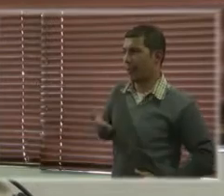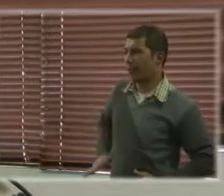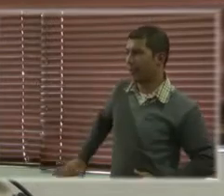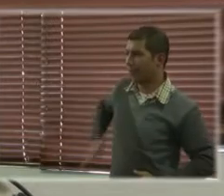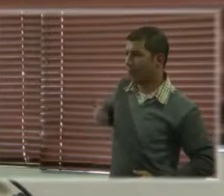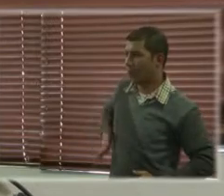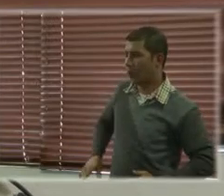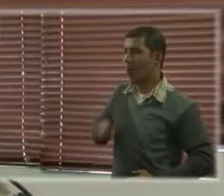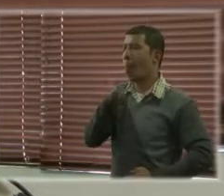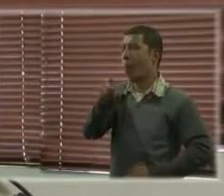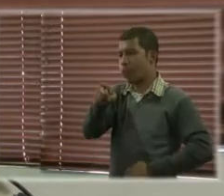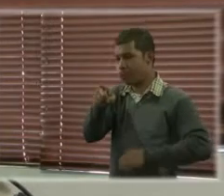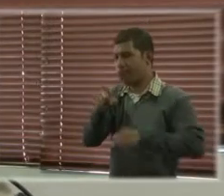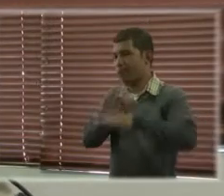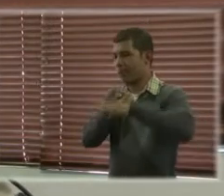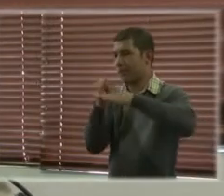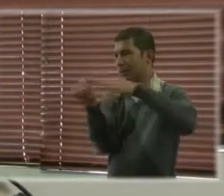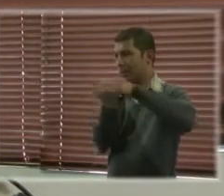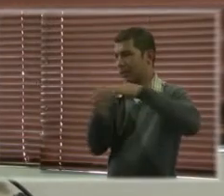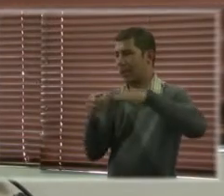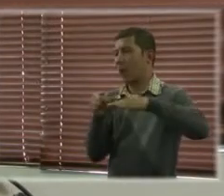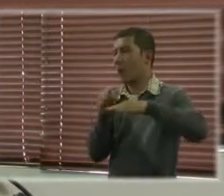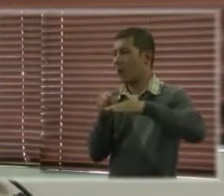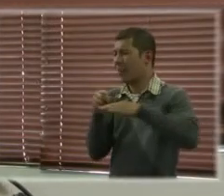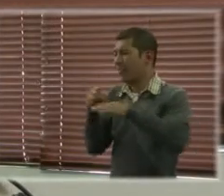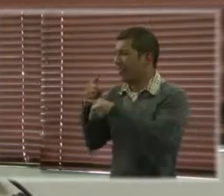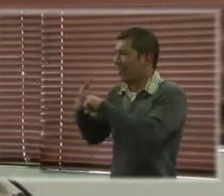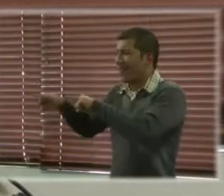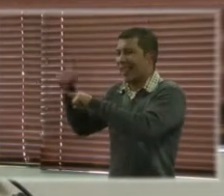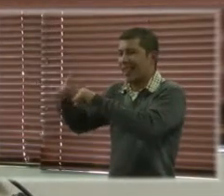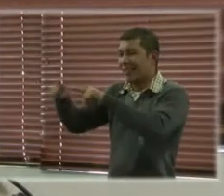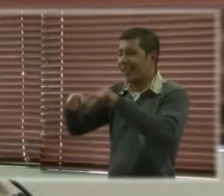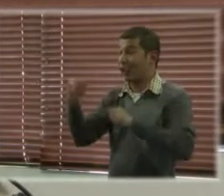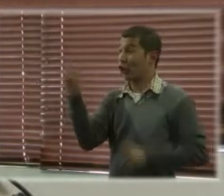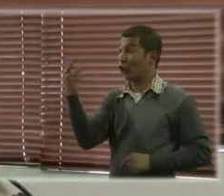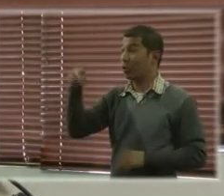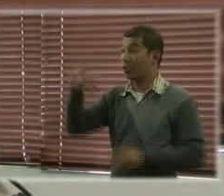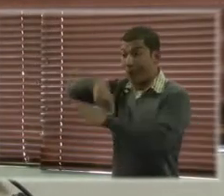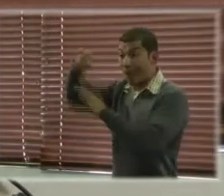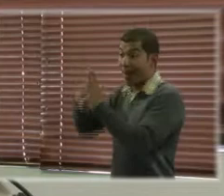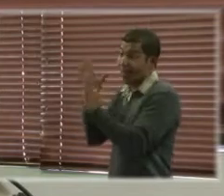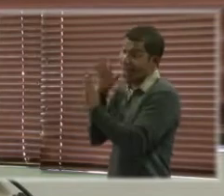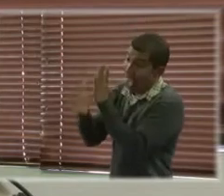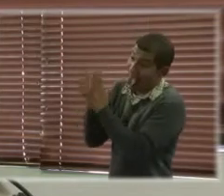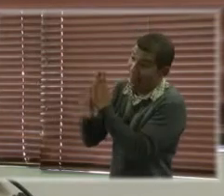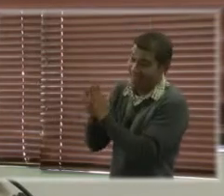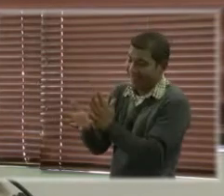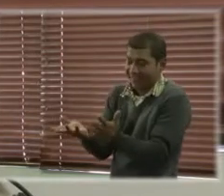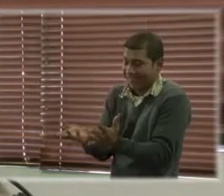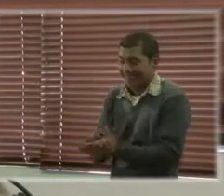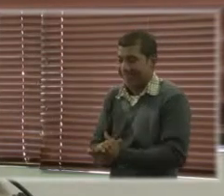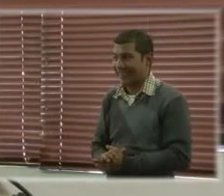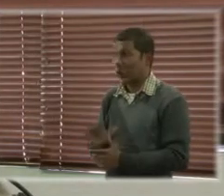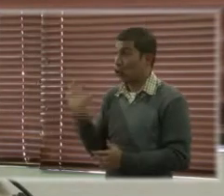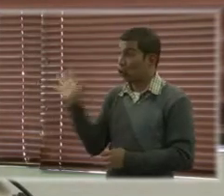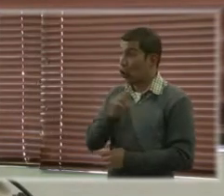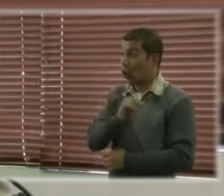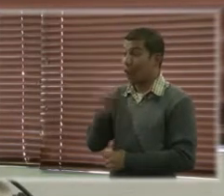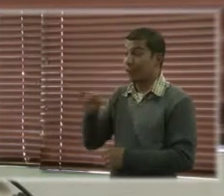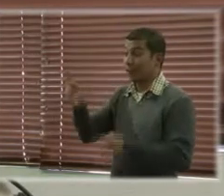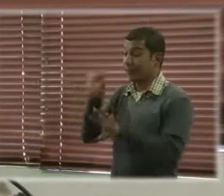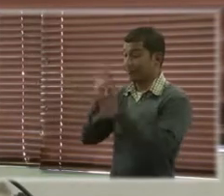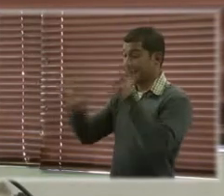hay toda una variedad que no terminaría de contarles las doce, porque todas las doce de hecho son bastante interesantes,